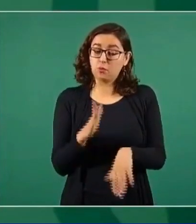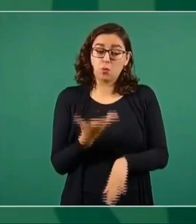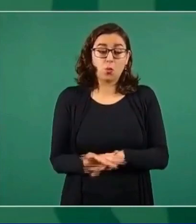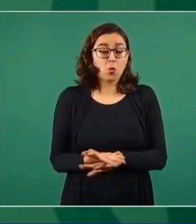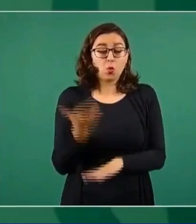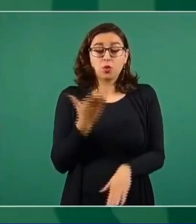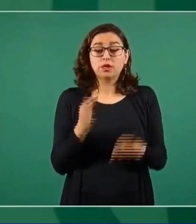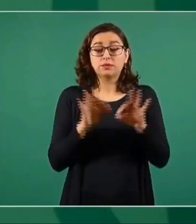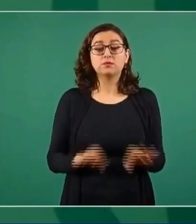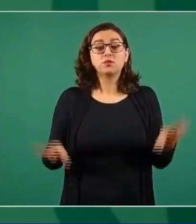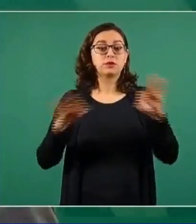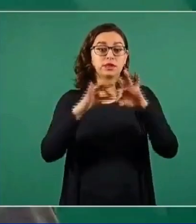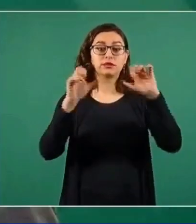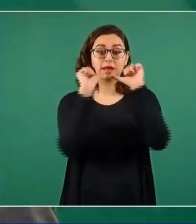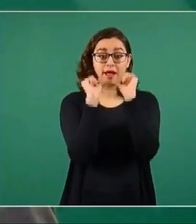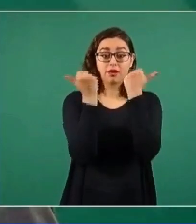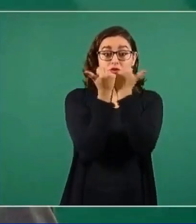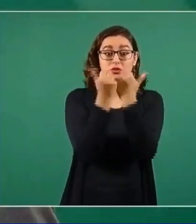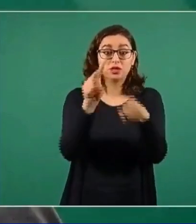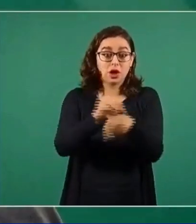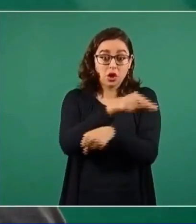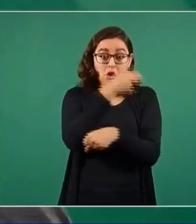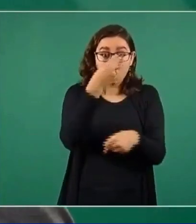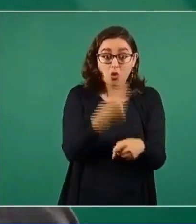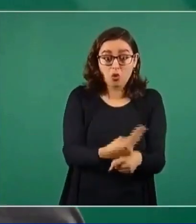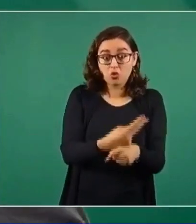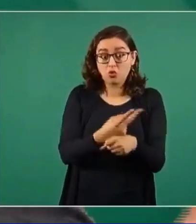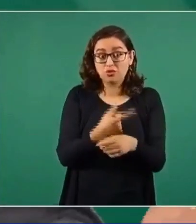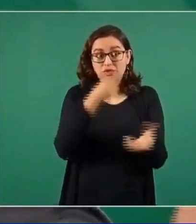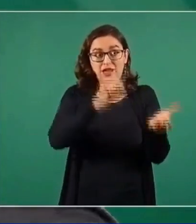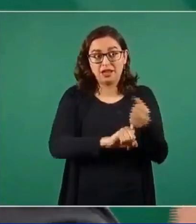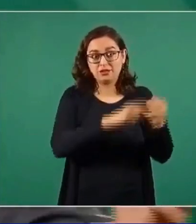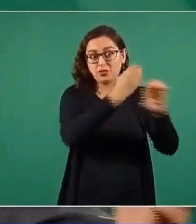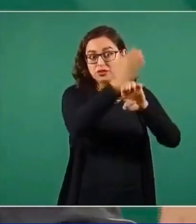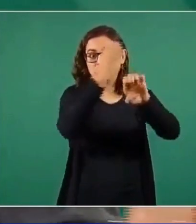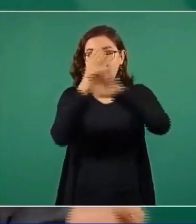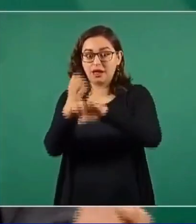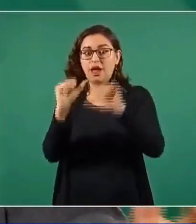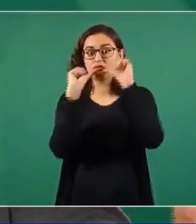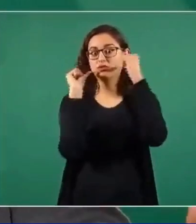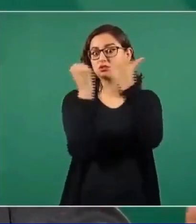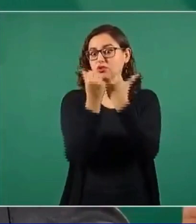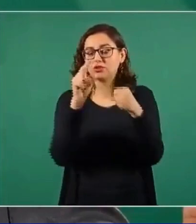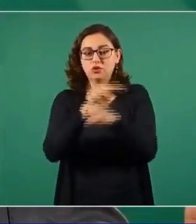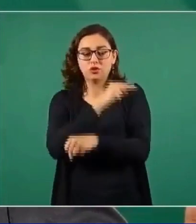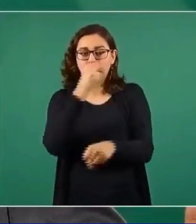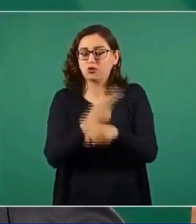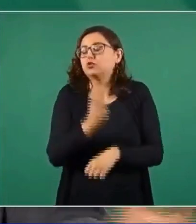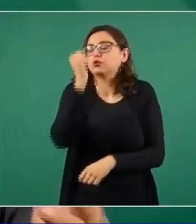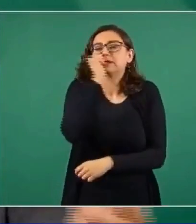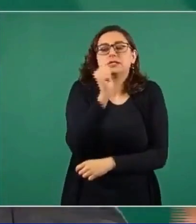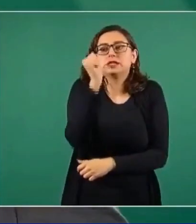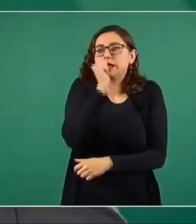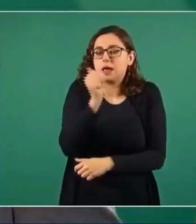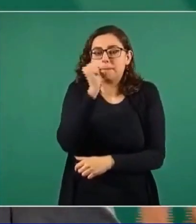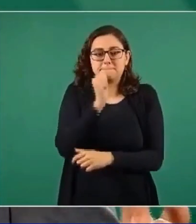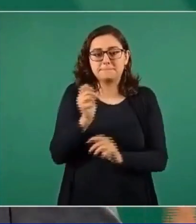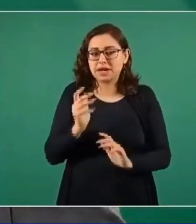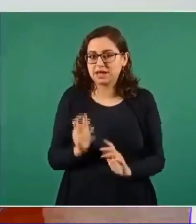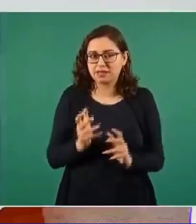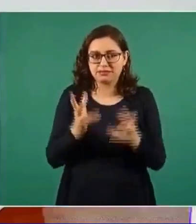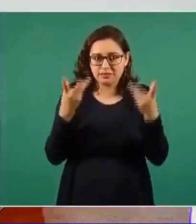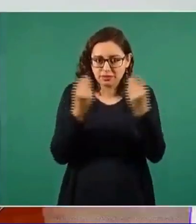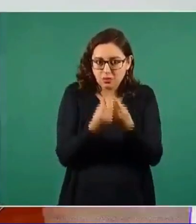el colegio de notarios o la asociación de notarios. No es así